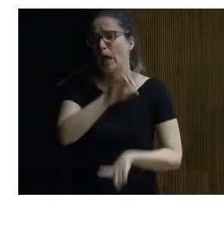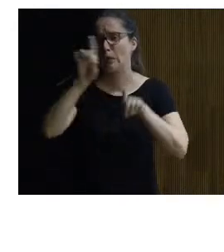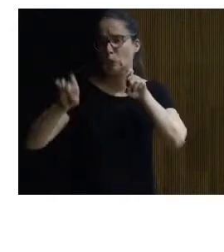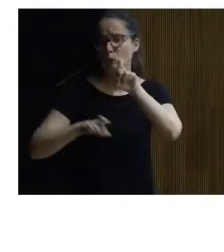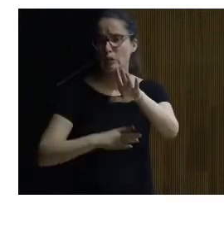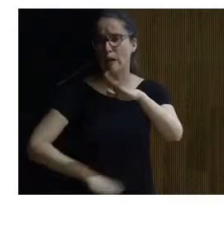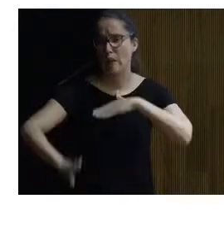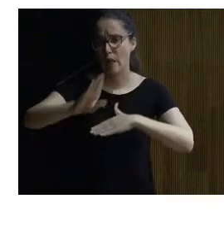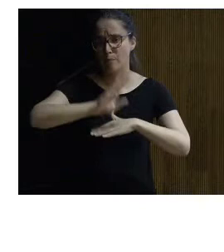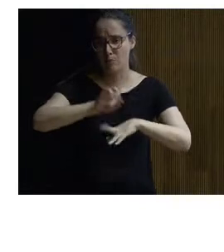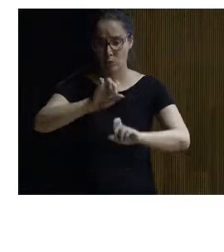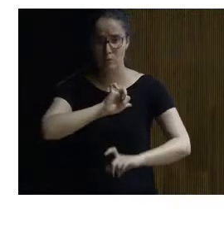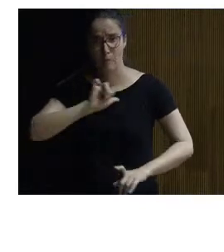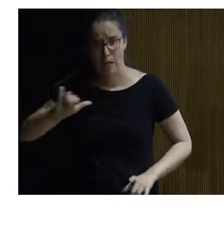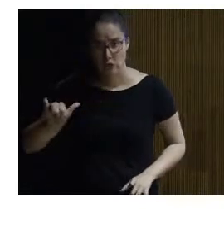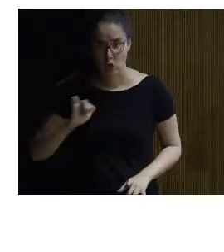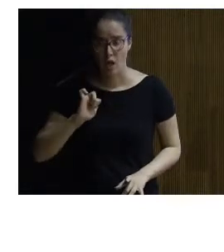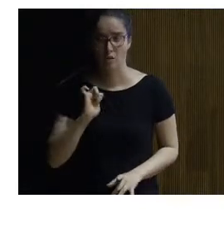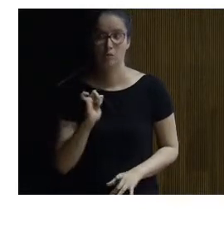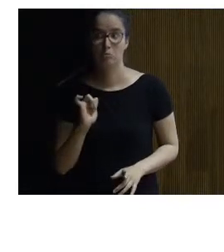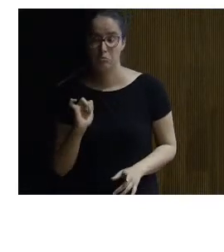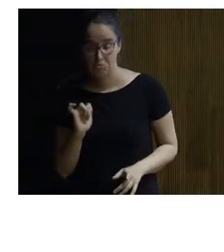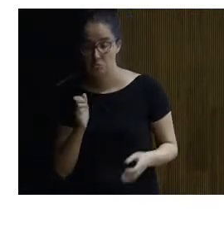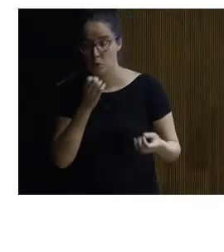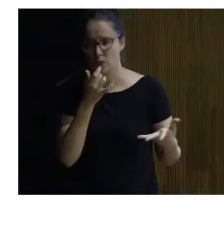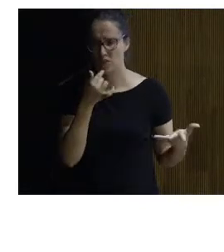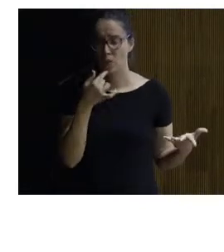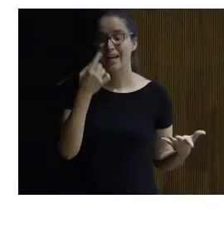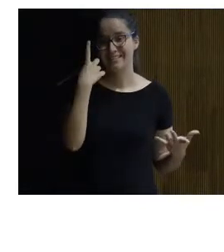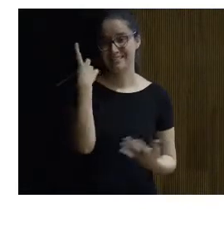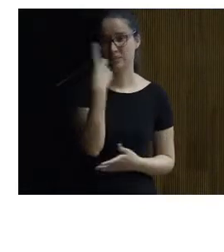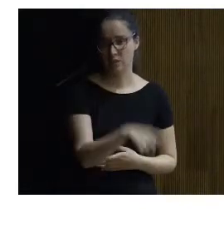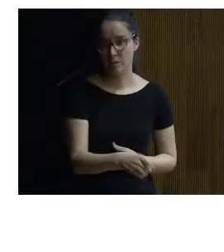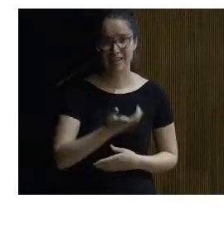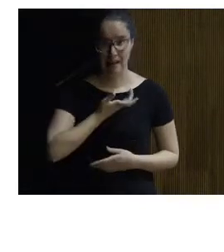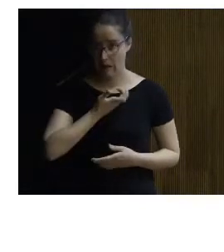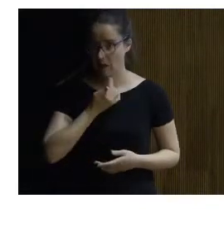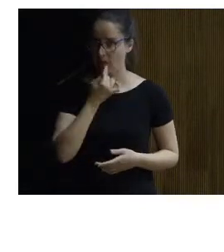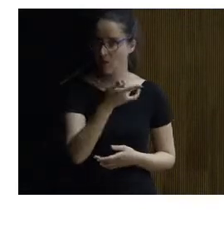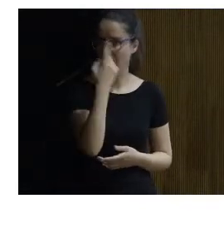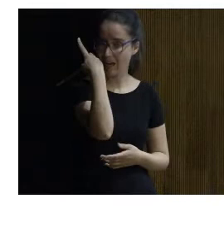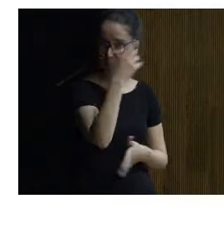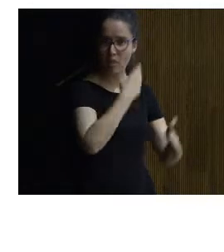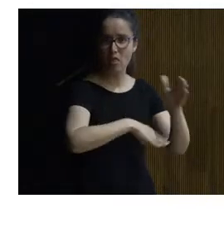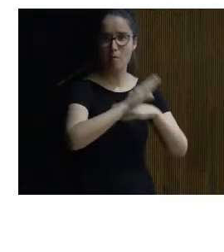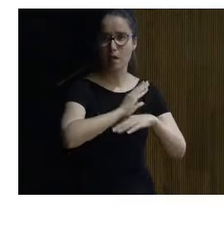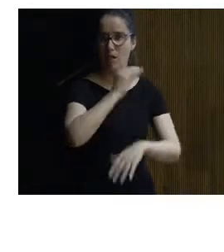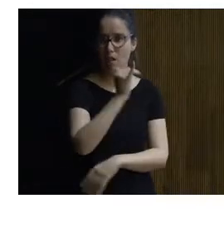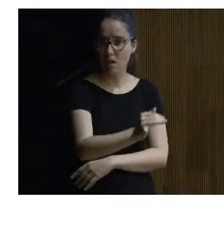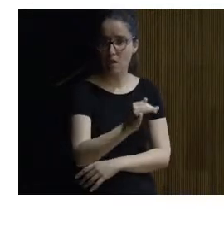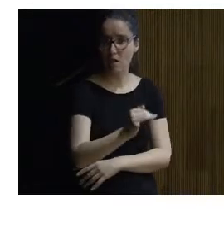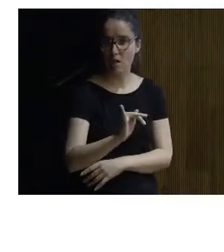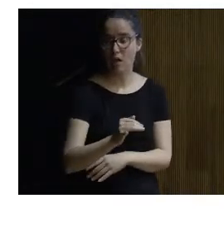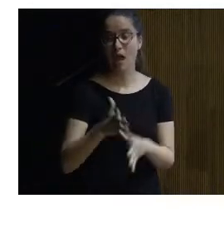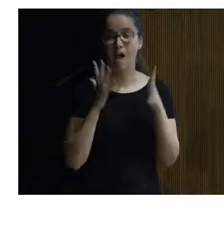al CEAPAT por un tema personal pues bueno pues le dijo oye es que sepas al alcalde en este caso que existe el CEAPAT y que dan